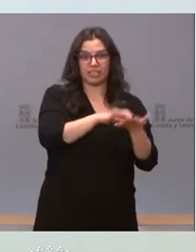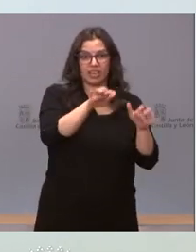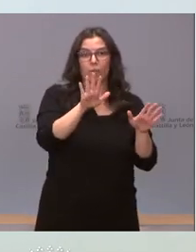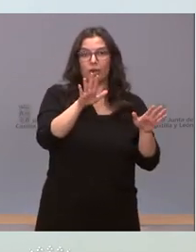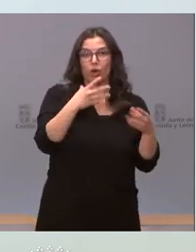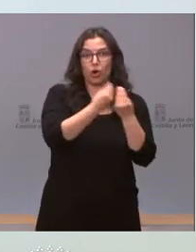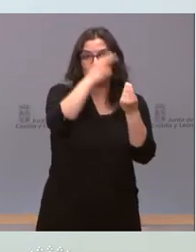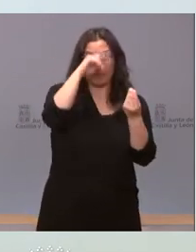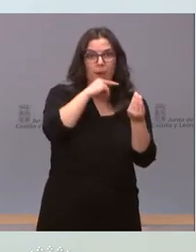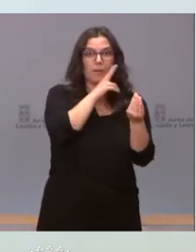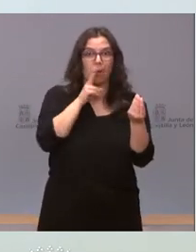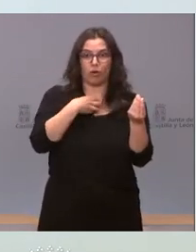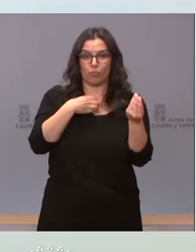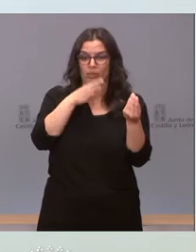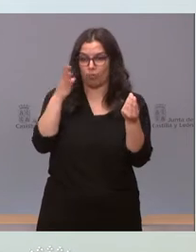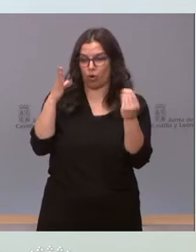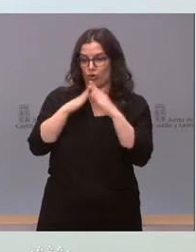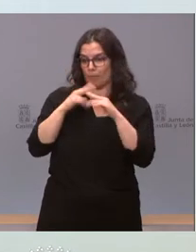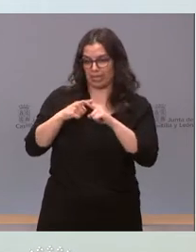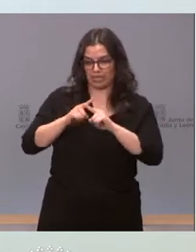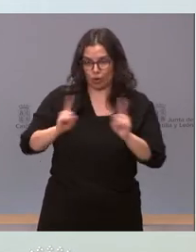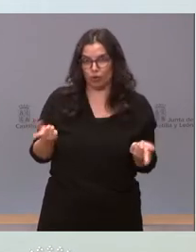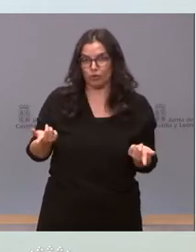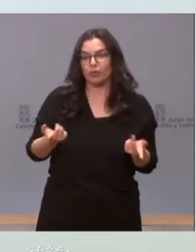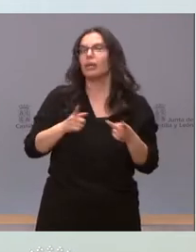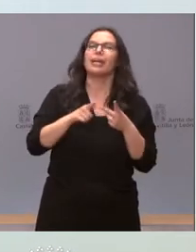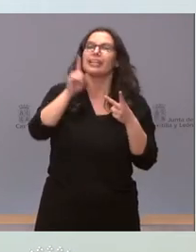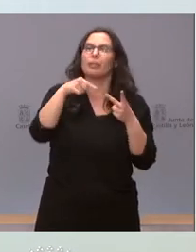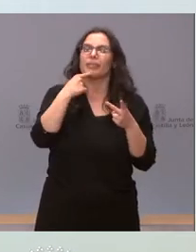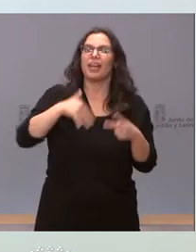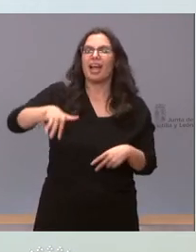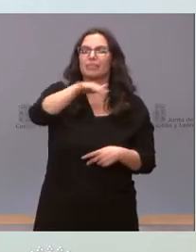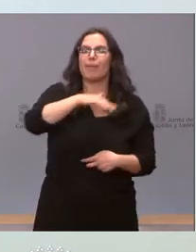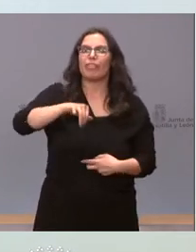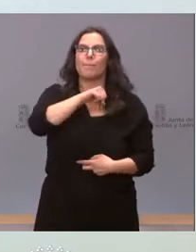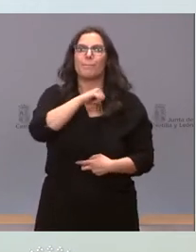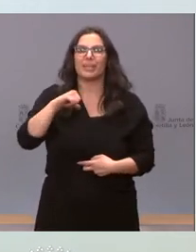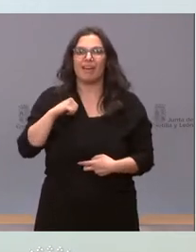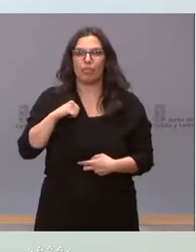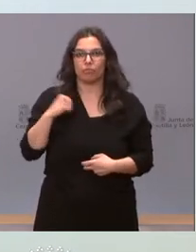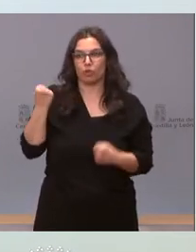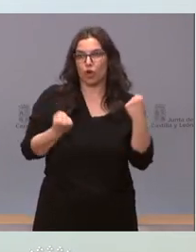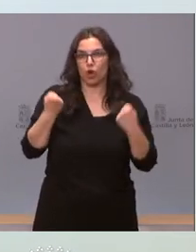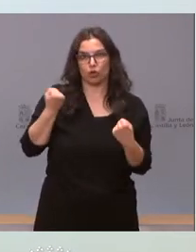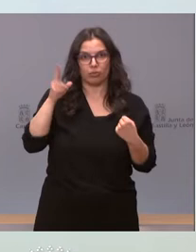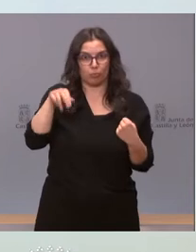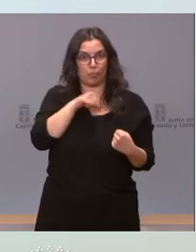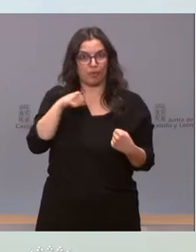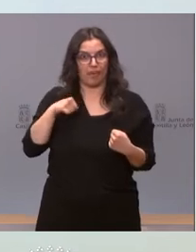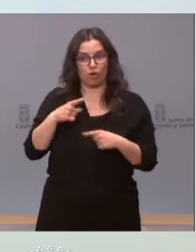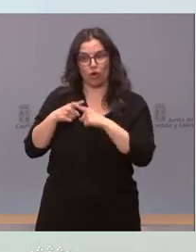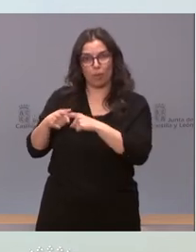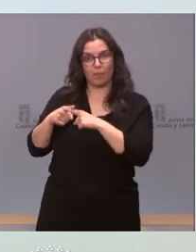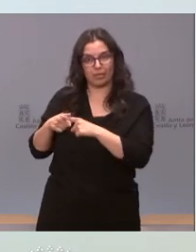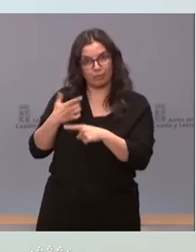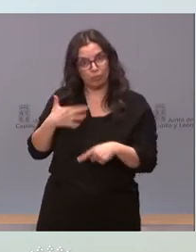con sus padres porque efectivamente no son convivientes. Y luego, por ejemplo, se habla de espacios privados. ¿Un coche es un espacio privado? ¿Pueden ir dos personas que no sean